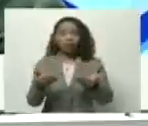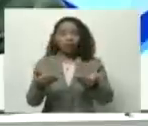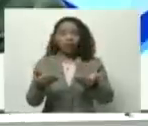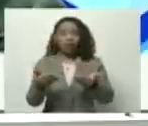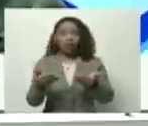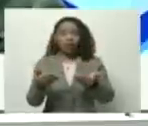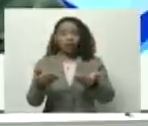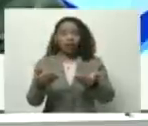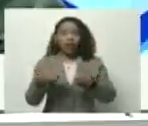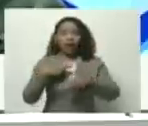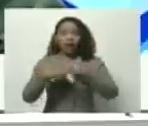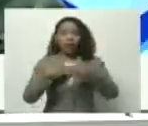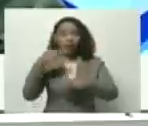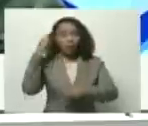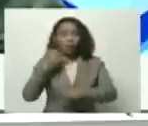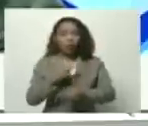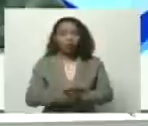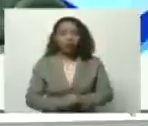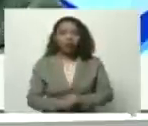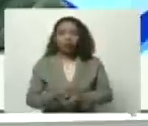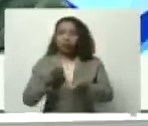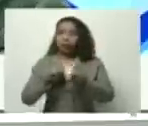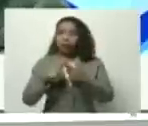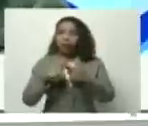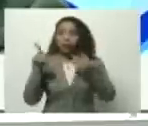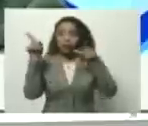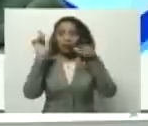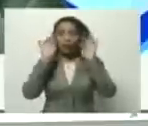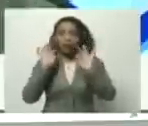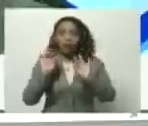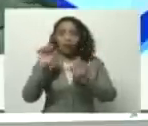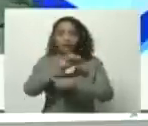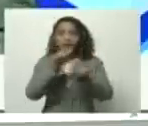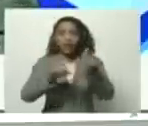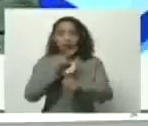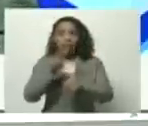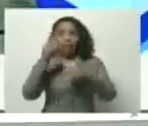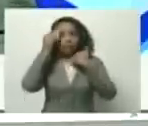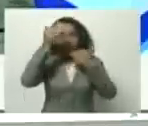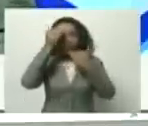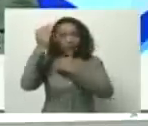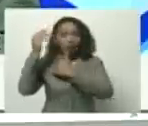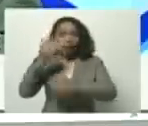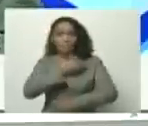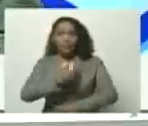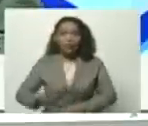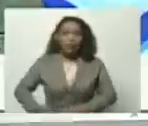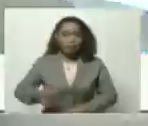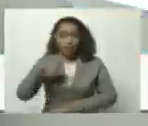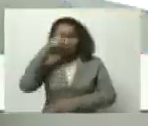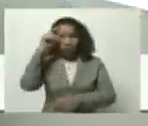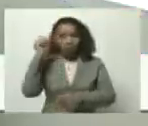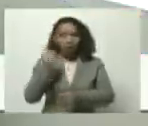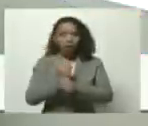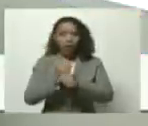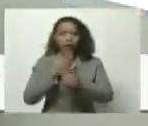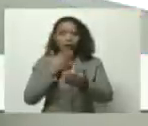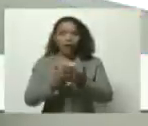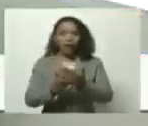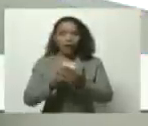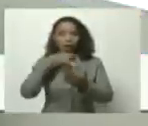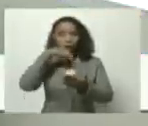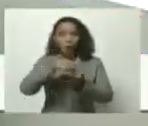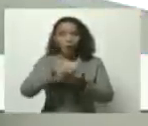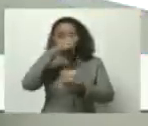dinámica de la revolución bolivariana entonces de manera tal vicepresidenta que saludamos pues a nuestro presidente borero agradecido en nombre de los